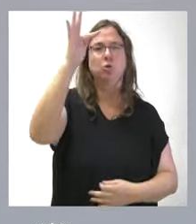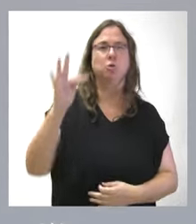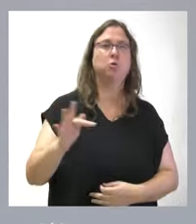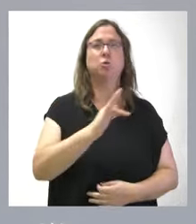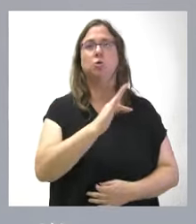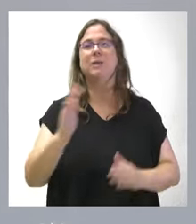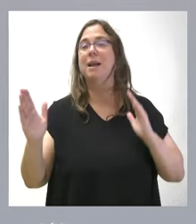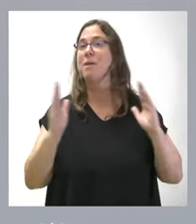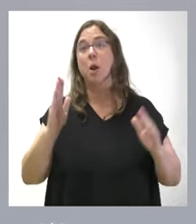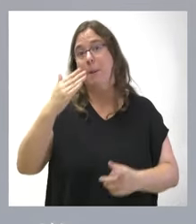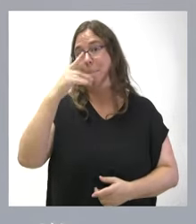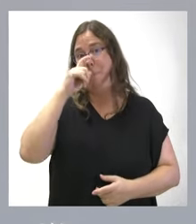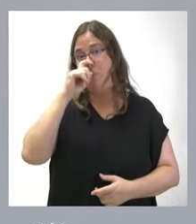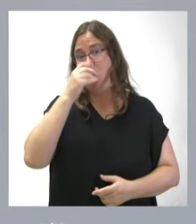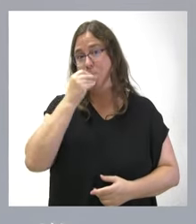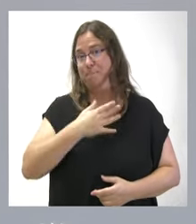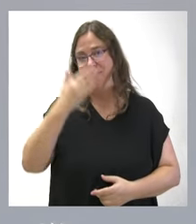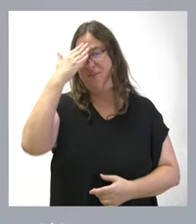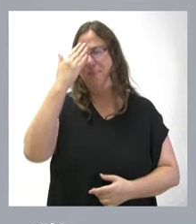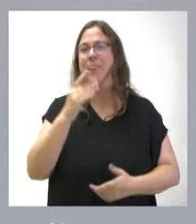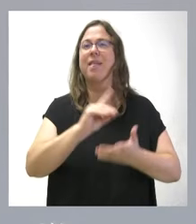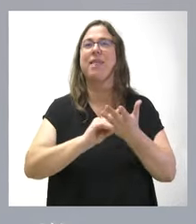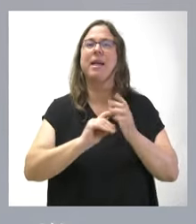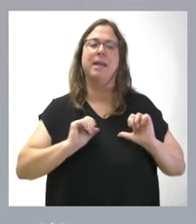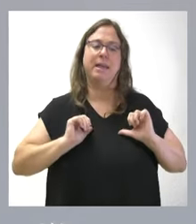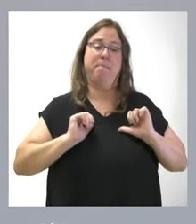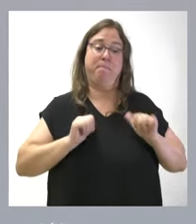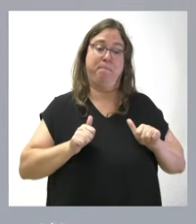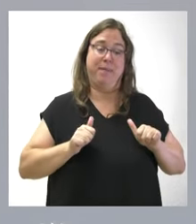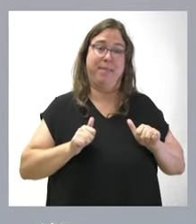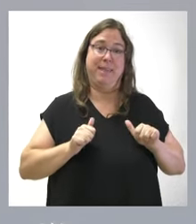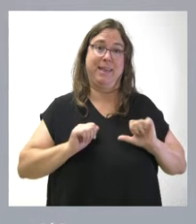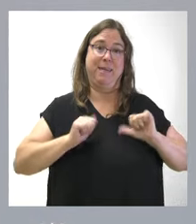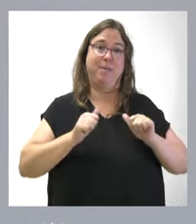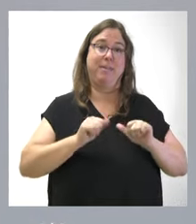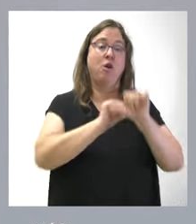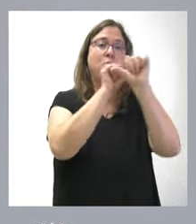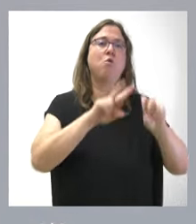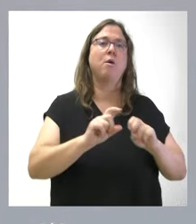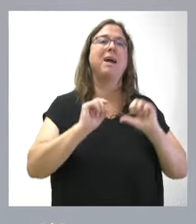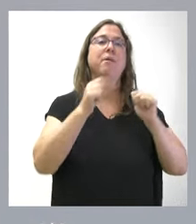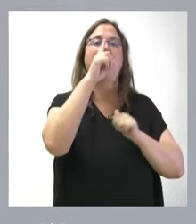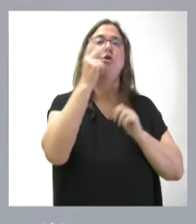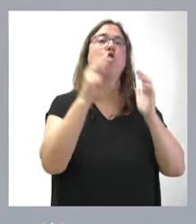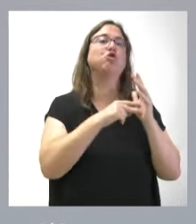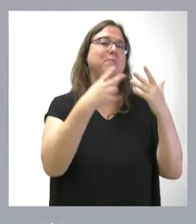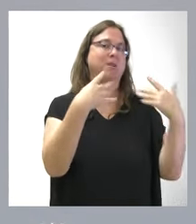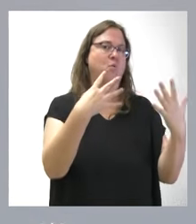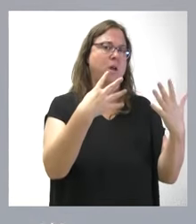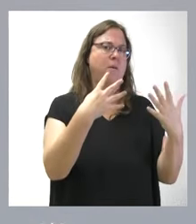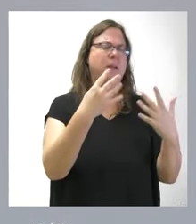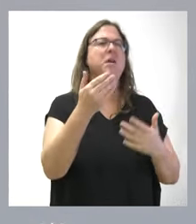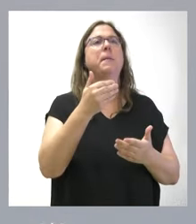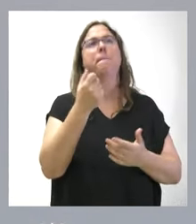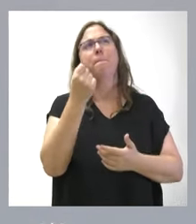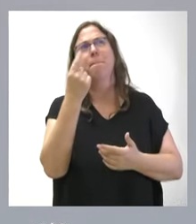periodo, pero no recuerdo la cifra exactamente porque se refería desde el principio de la aplicación del nuevo modelo, que era el año 2009. Eran varios miles de millones